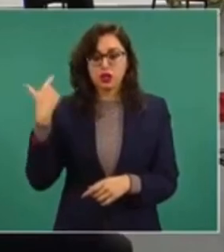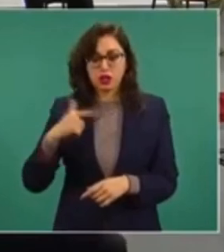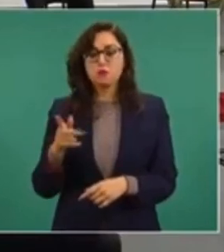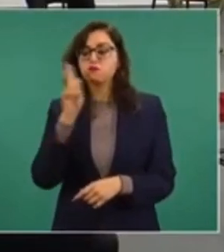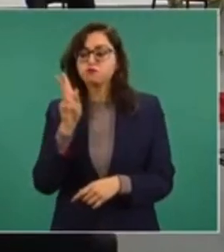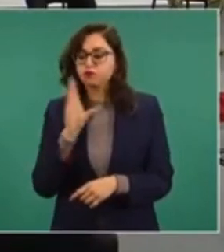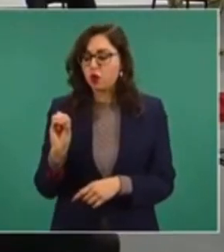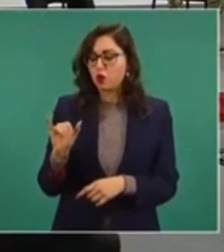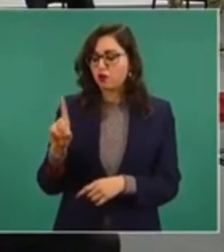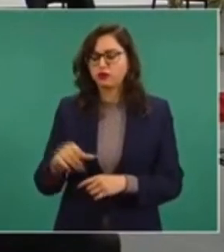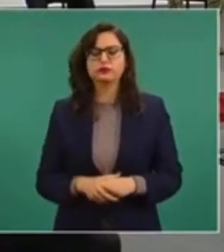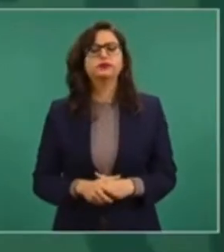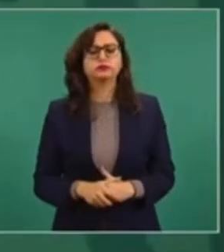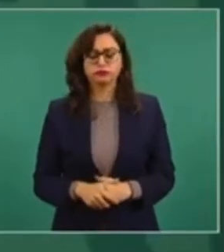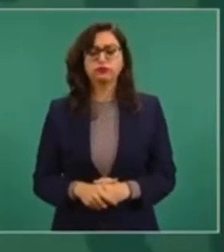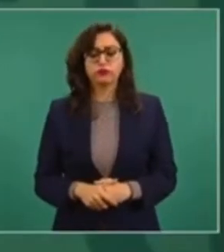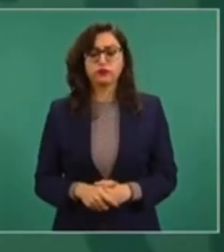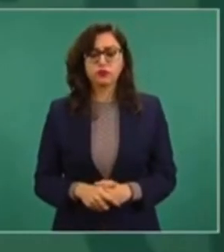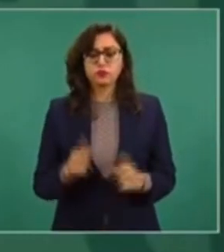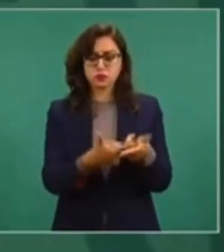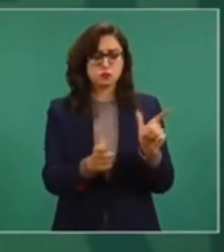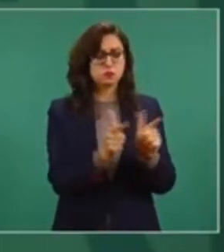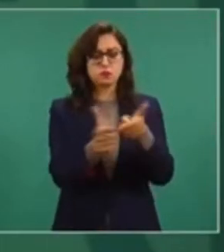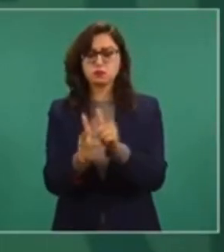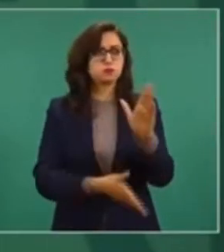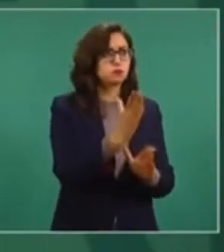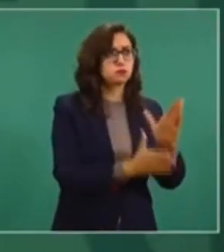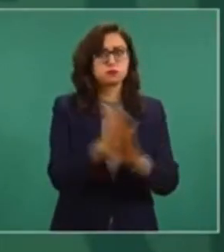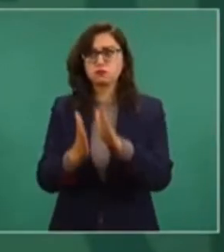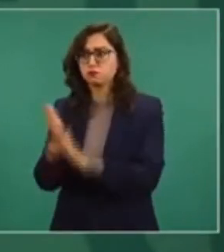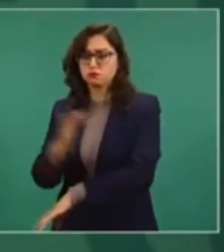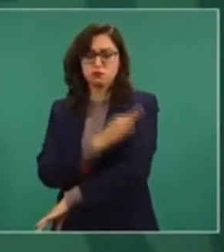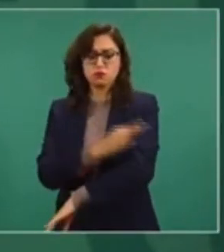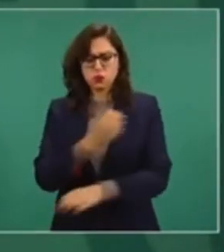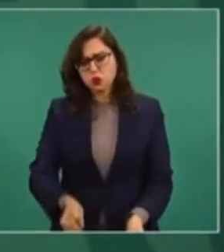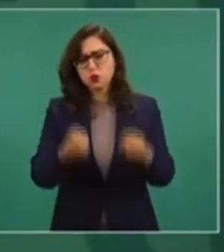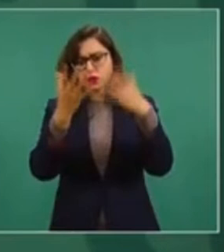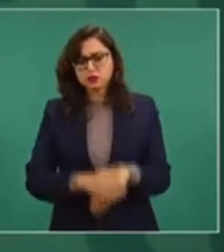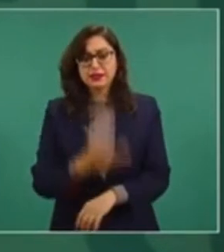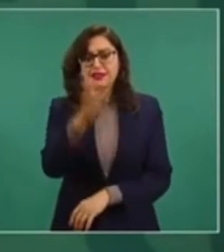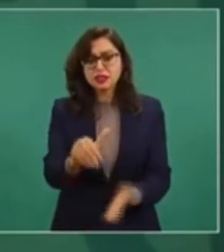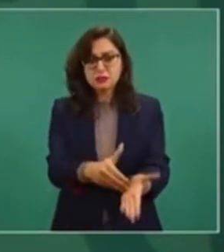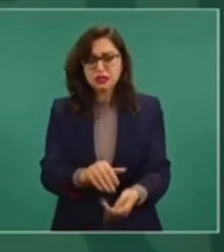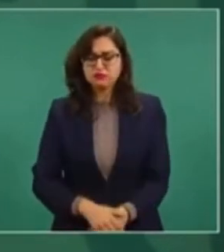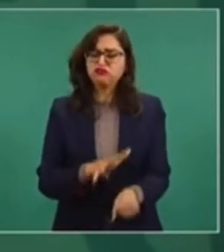Si tenemos capacidad para la vacunación, piensen que son 10 mil brigadas,